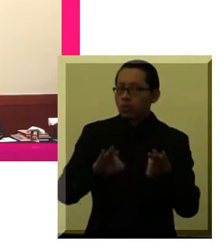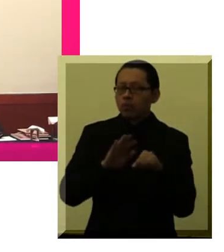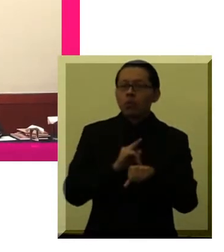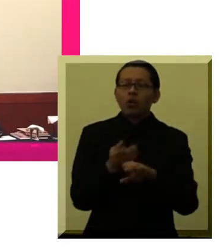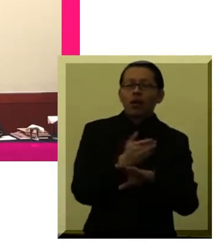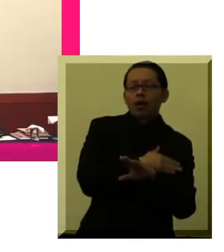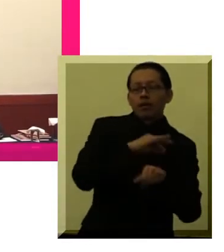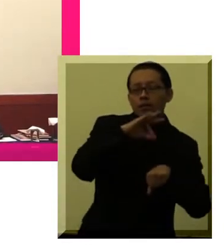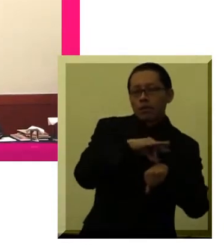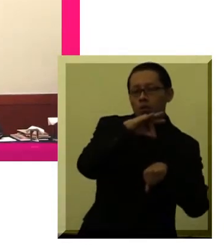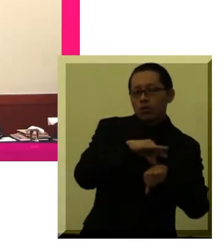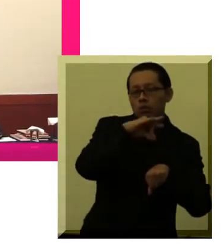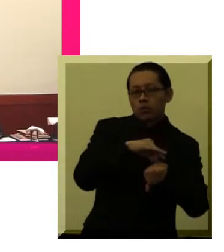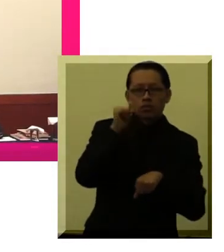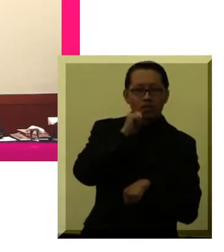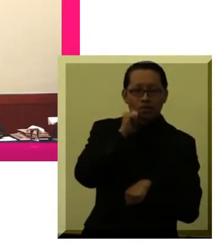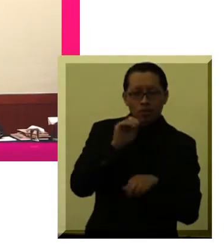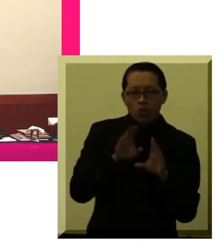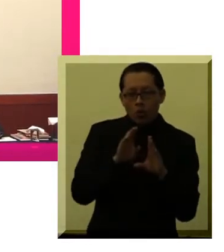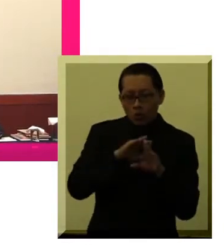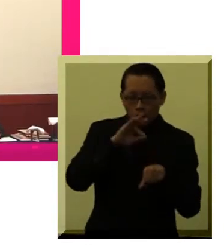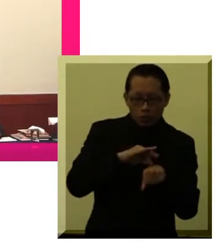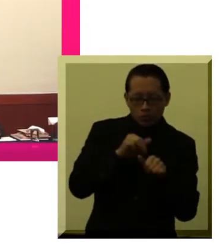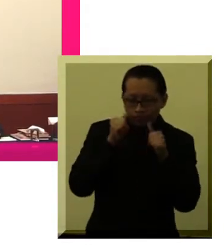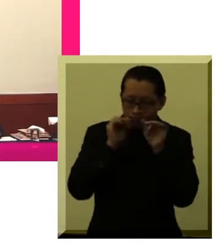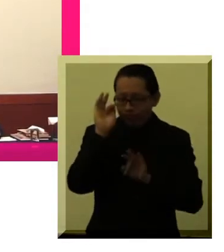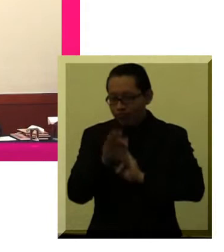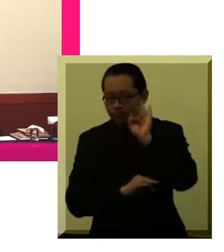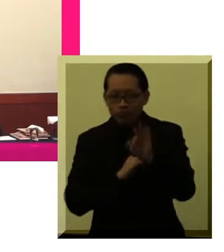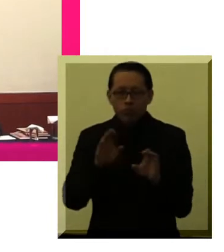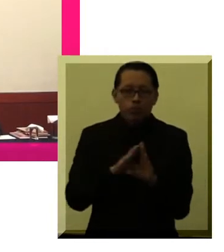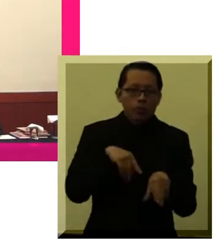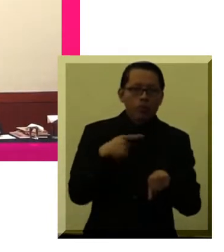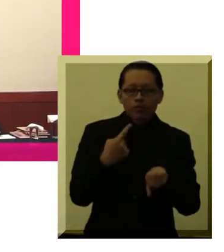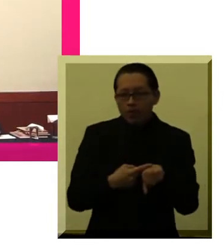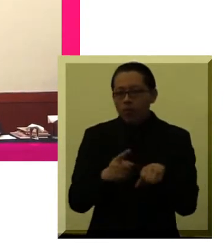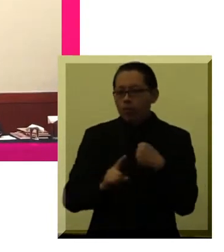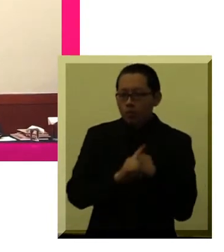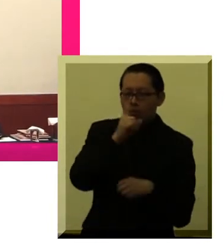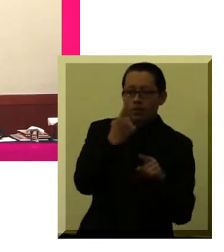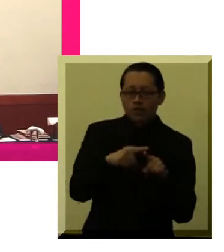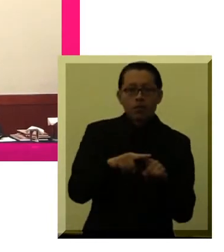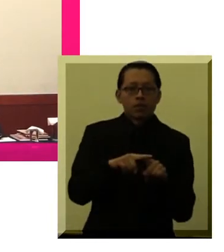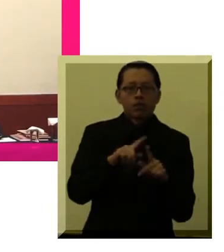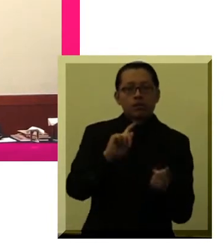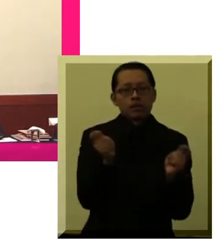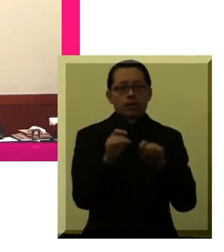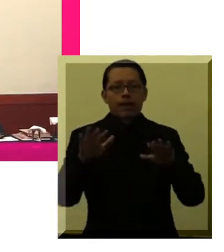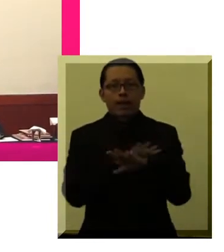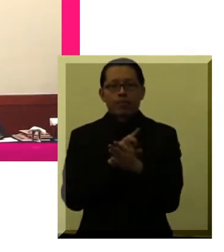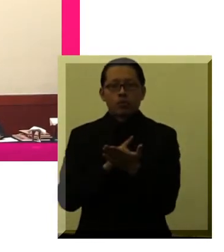medicalización, de la patologización de estos problemas al campo de los derechos y en esta misma lógica